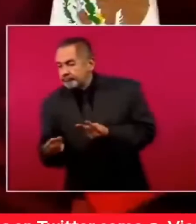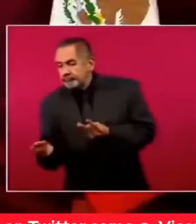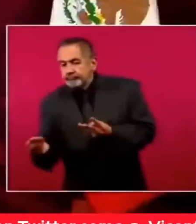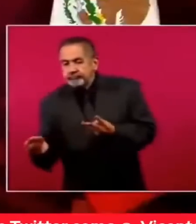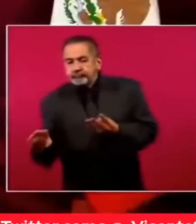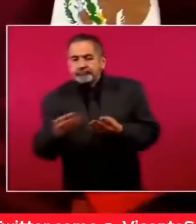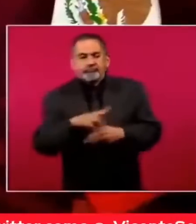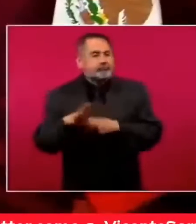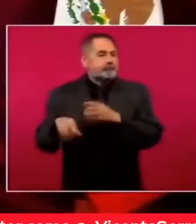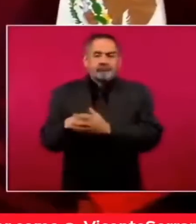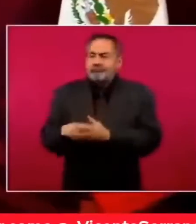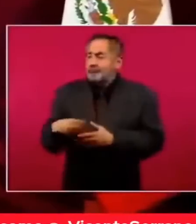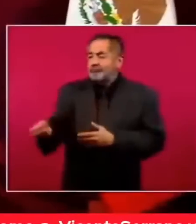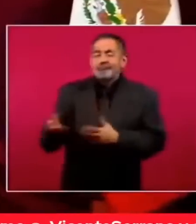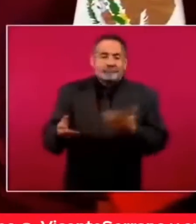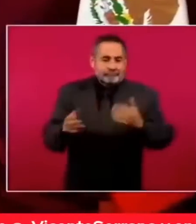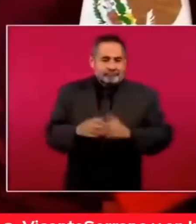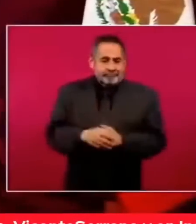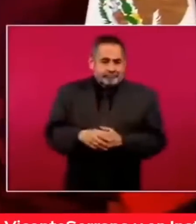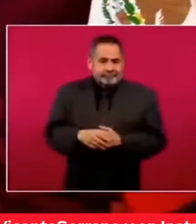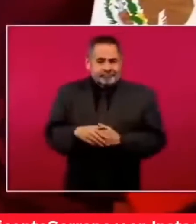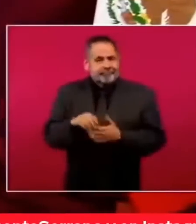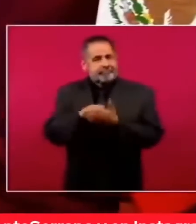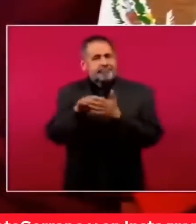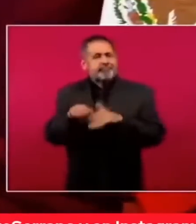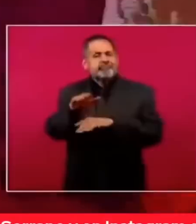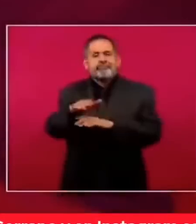Todo lo que era construcción